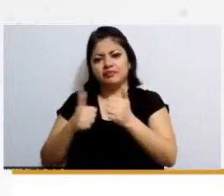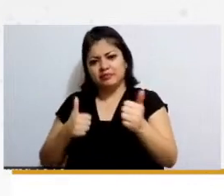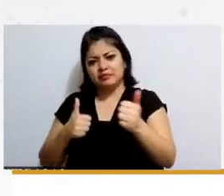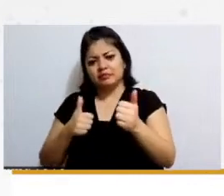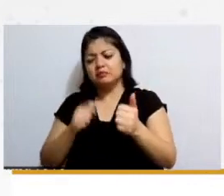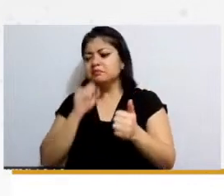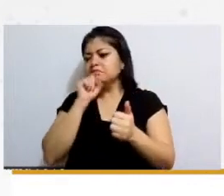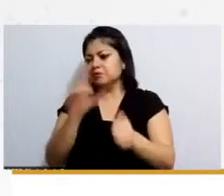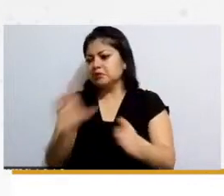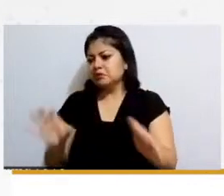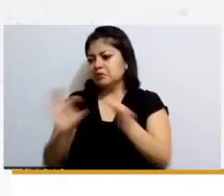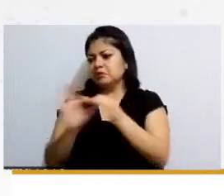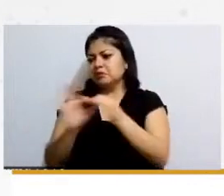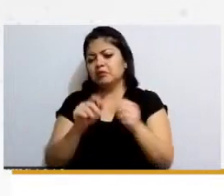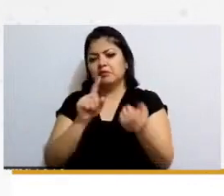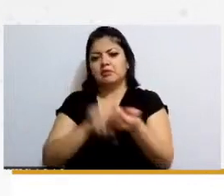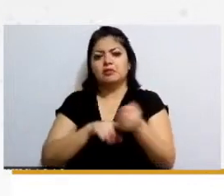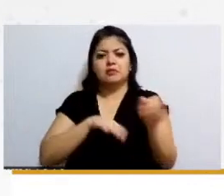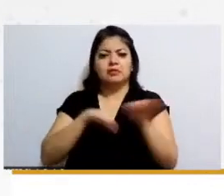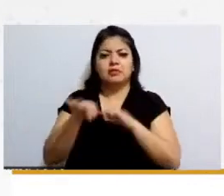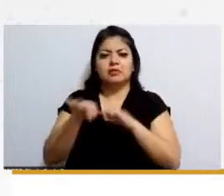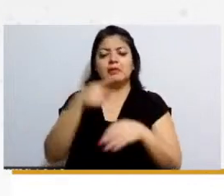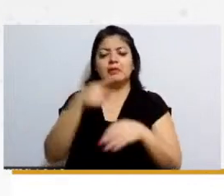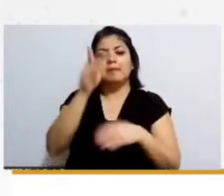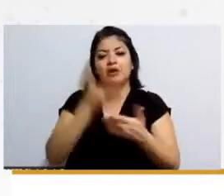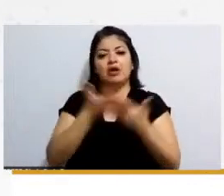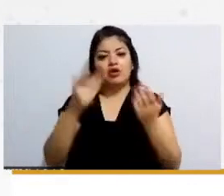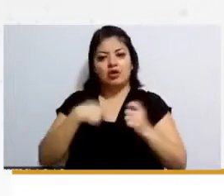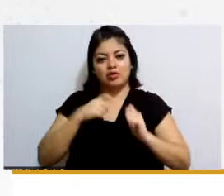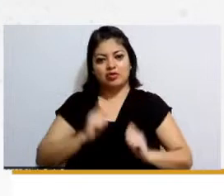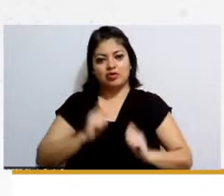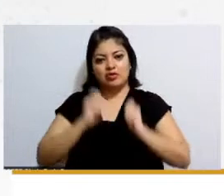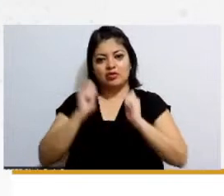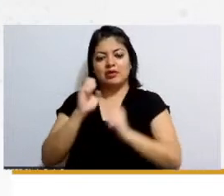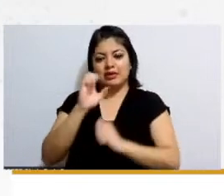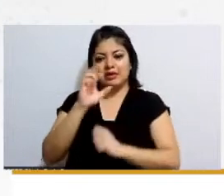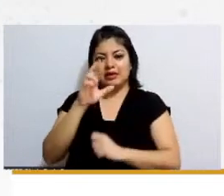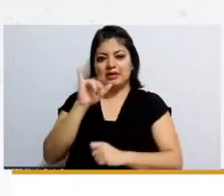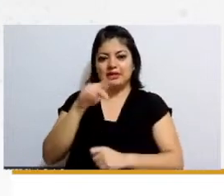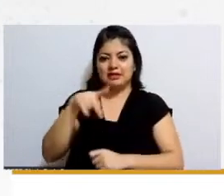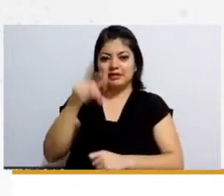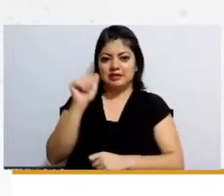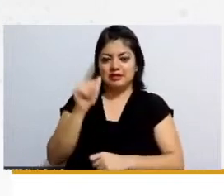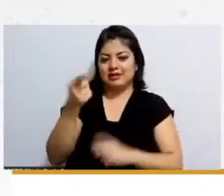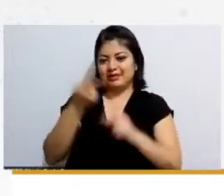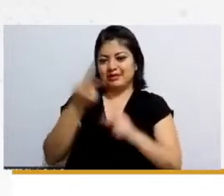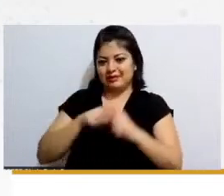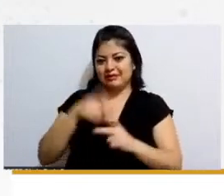pero voy a dejar que mi compañera Erika Millar continúe por esa parte